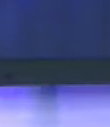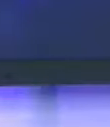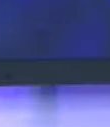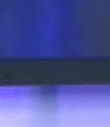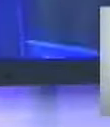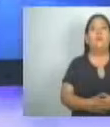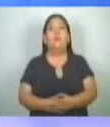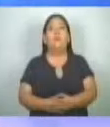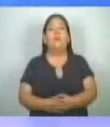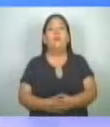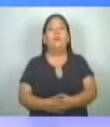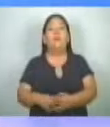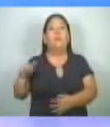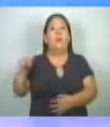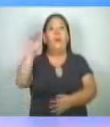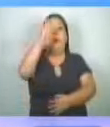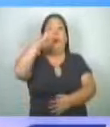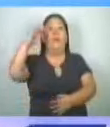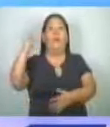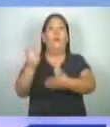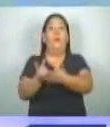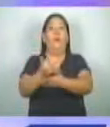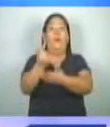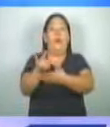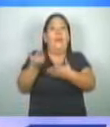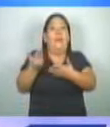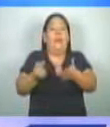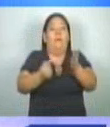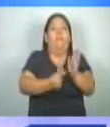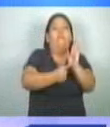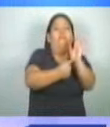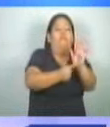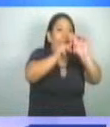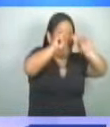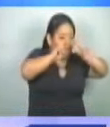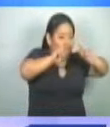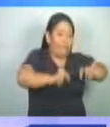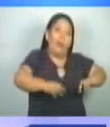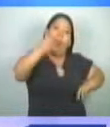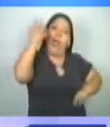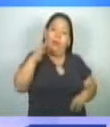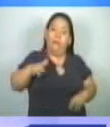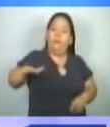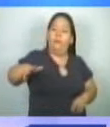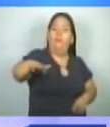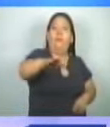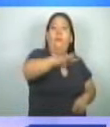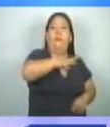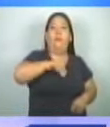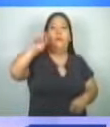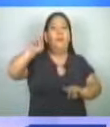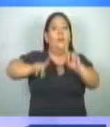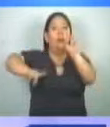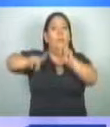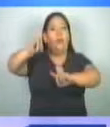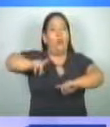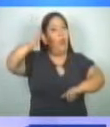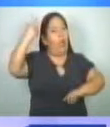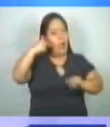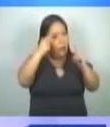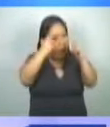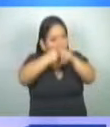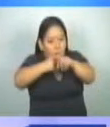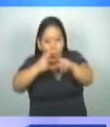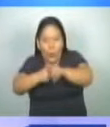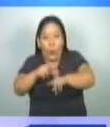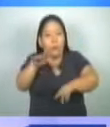Y bien, la Universidad de El Salvador presentó los resultados de estudios realizados en el lago de Coatepeque, que en varias ocasiones ha presentado coloración